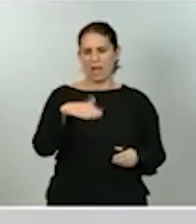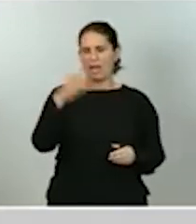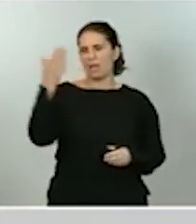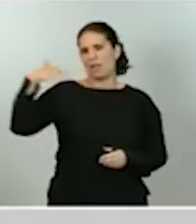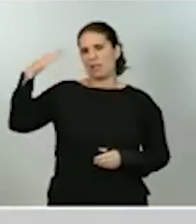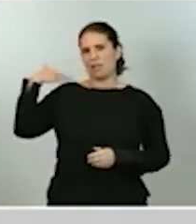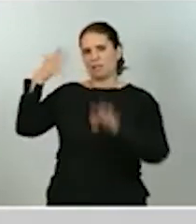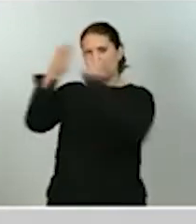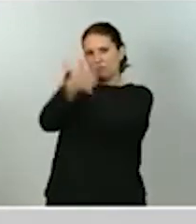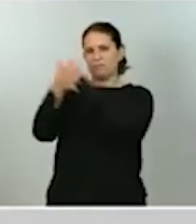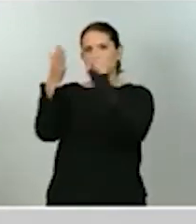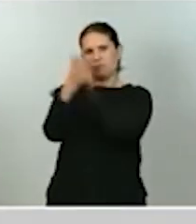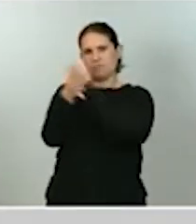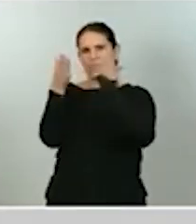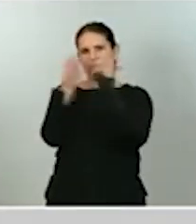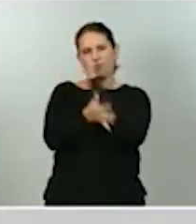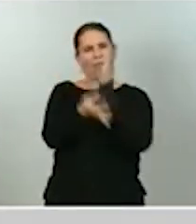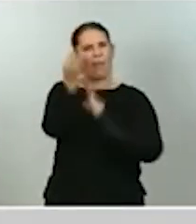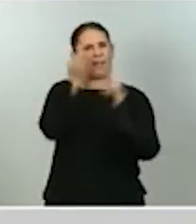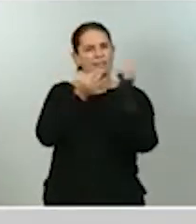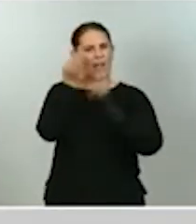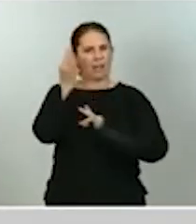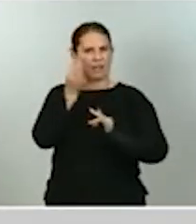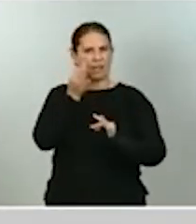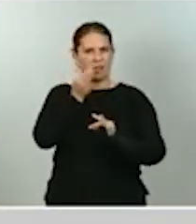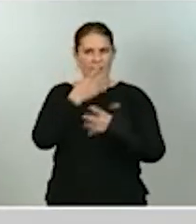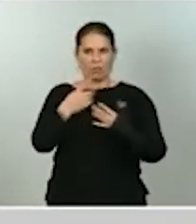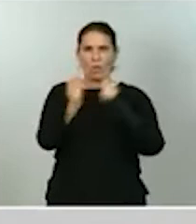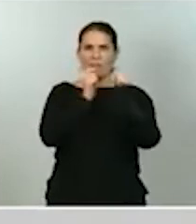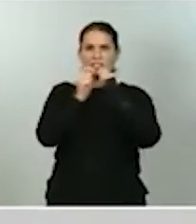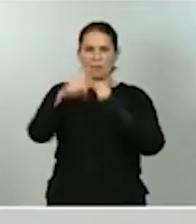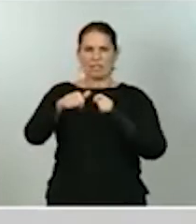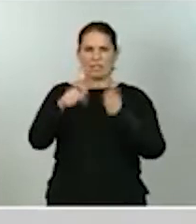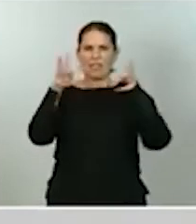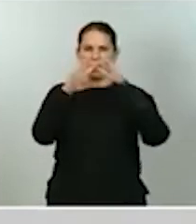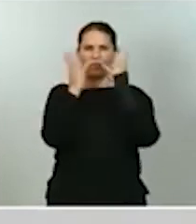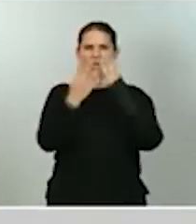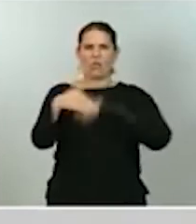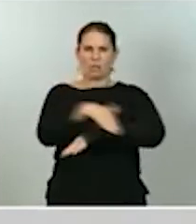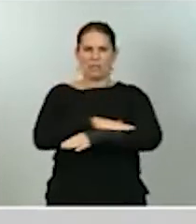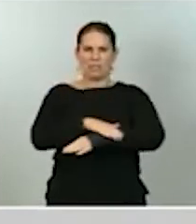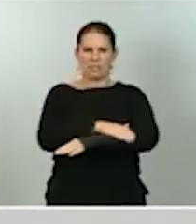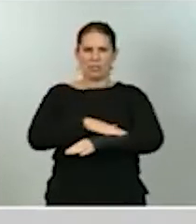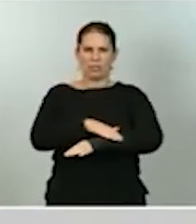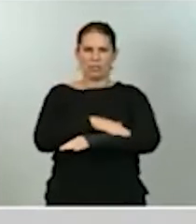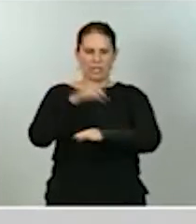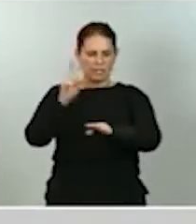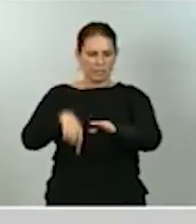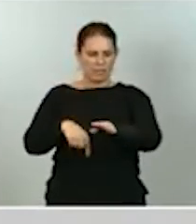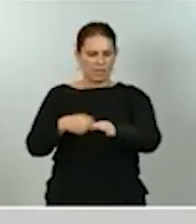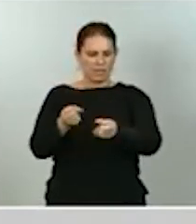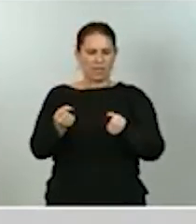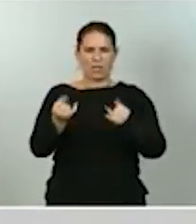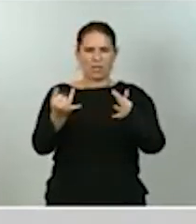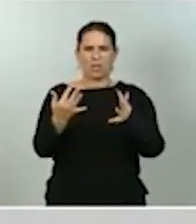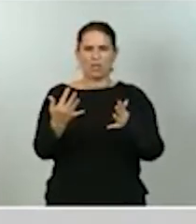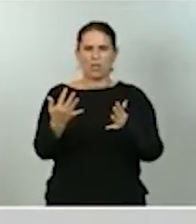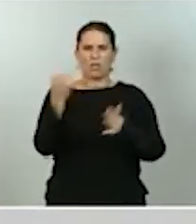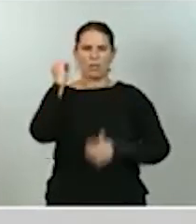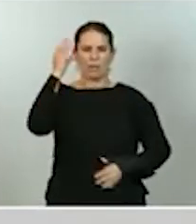de forma detallada en estas ruedas de prensa del Consejo de Ministros, así como en numerosas comparecencias parlamentarias.